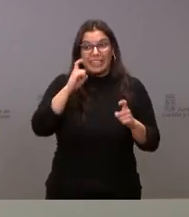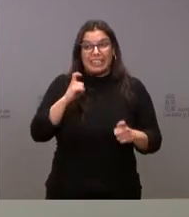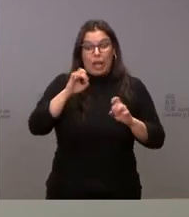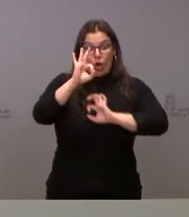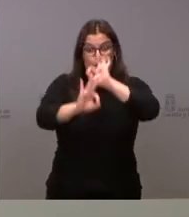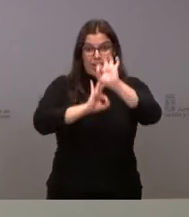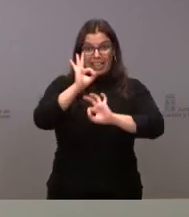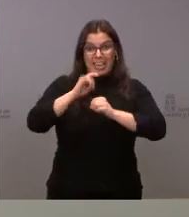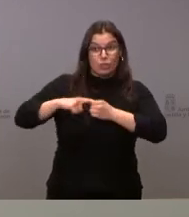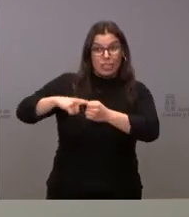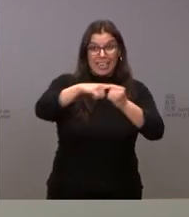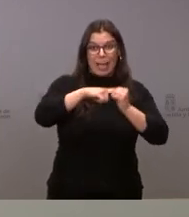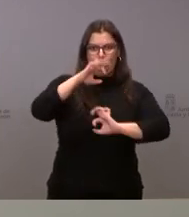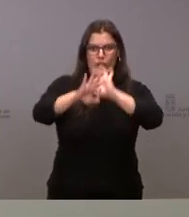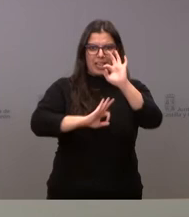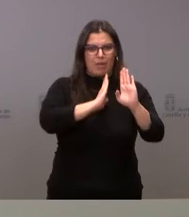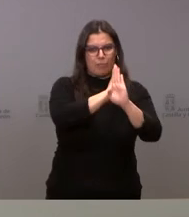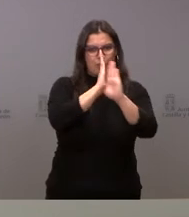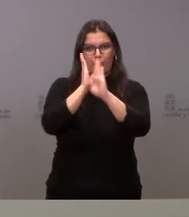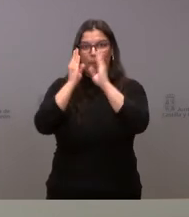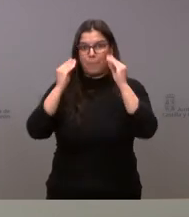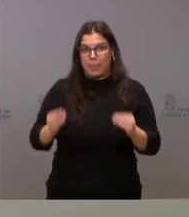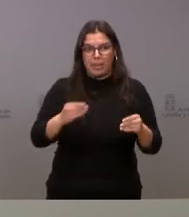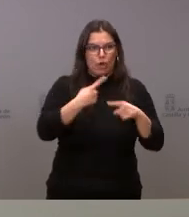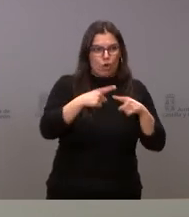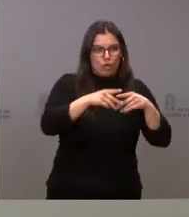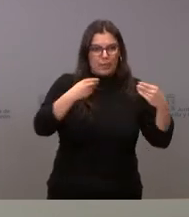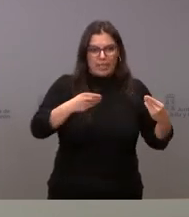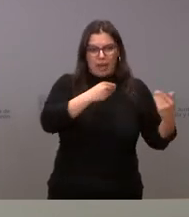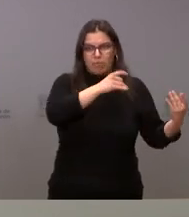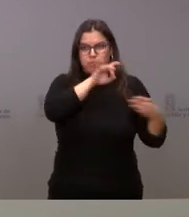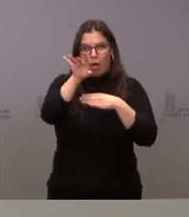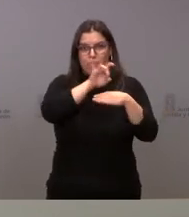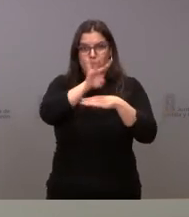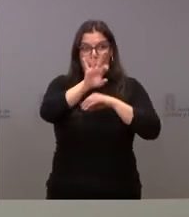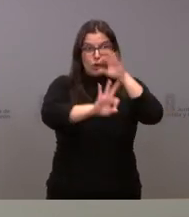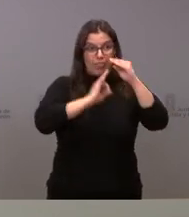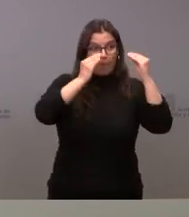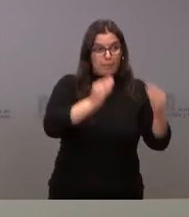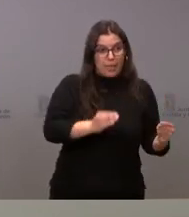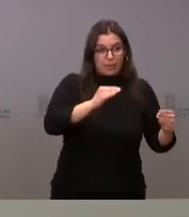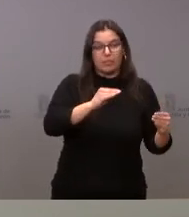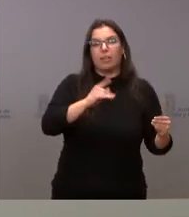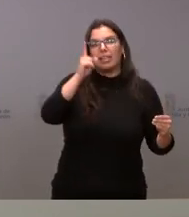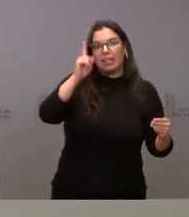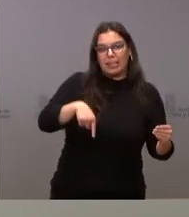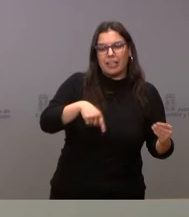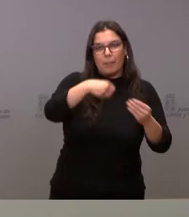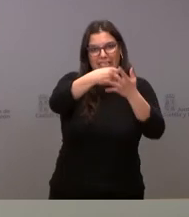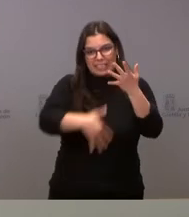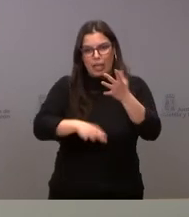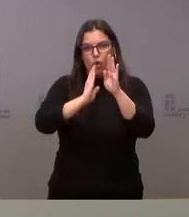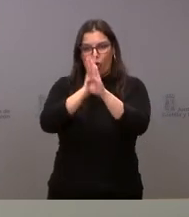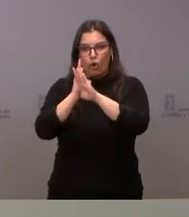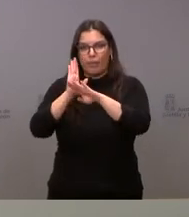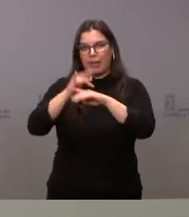toda esta solidaridad tanto la de ayuda a través de material como la que podamos disponer de oferta de familias que quieren